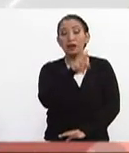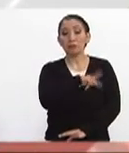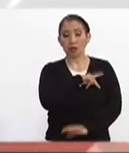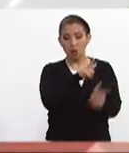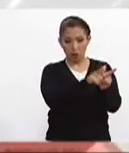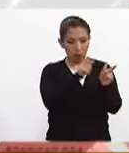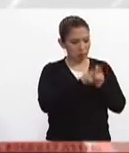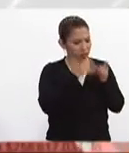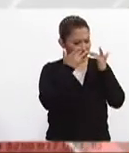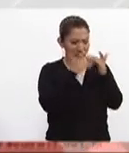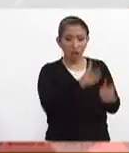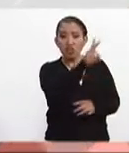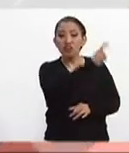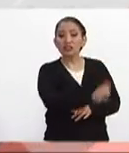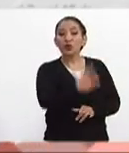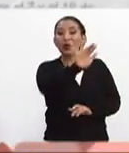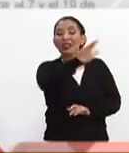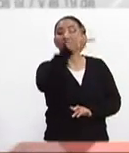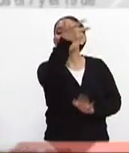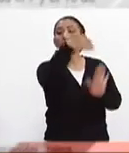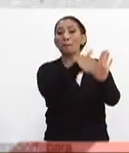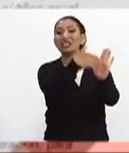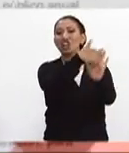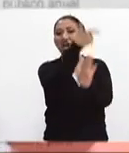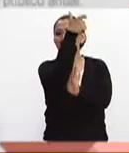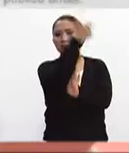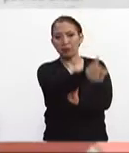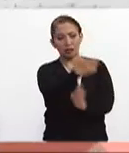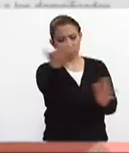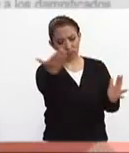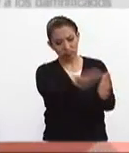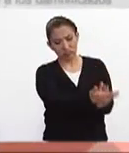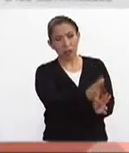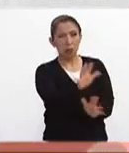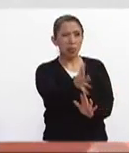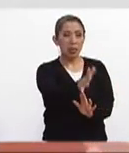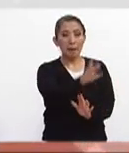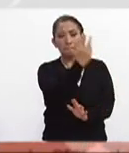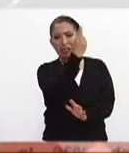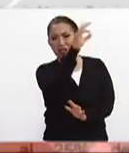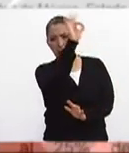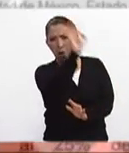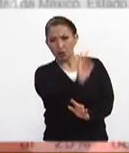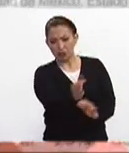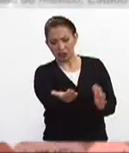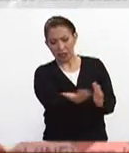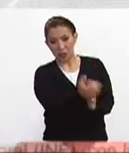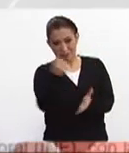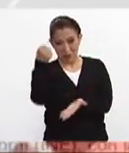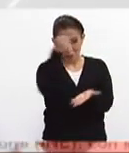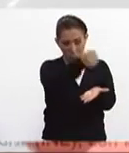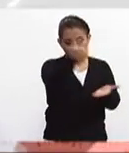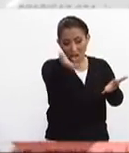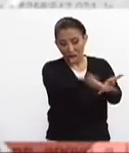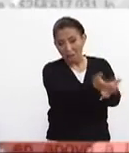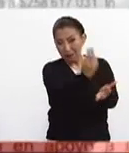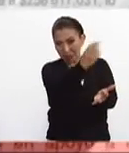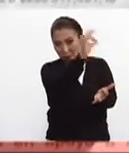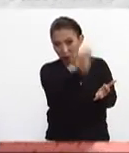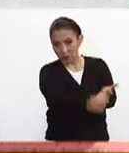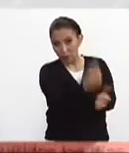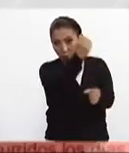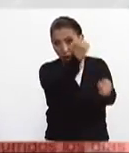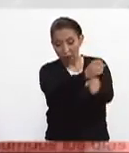partido renuncia a 258 millones de pesos que es equivalente al 25% del financiamiento que recibe el tricolor